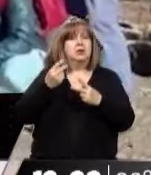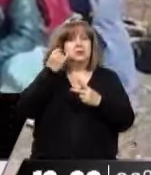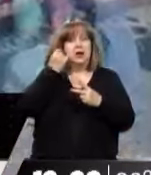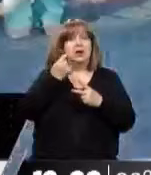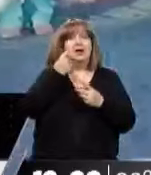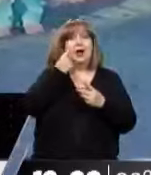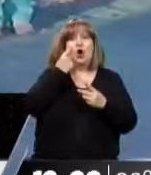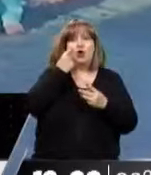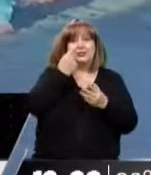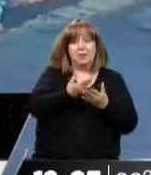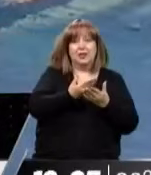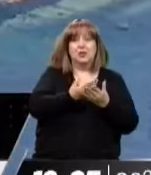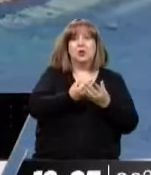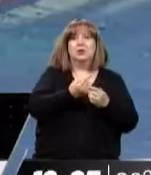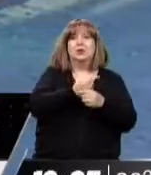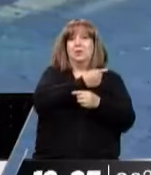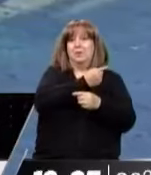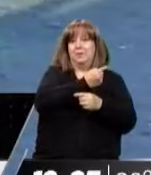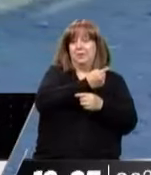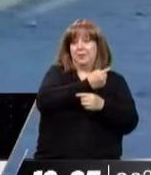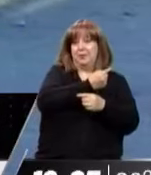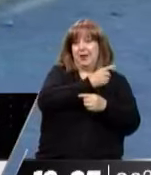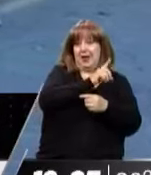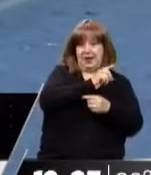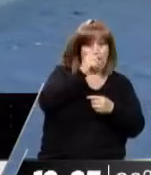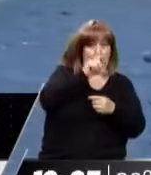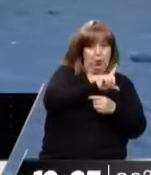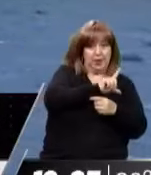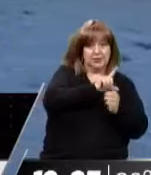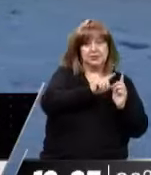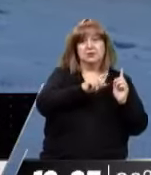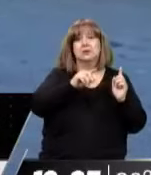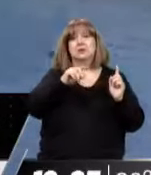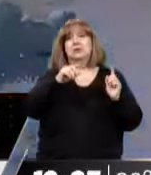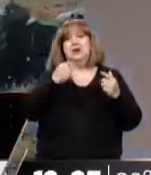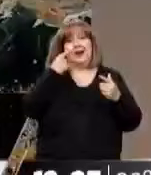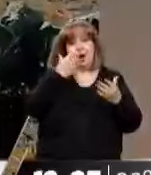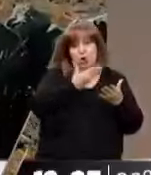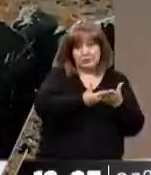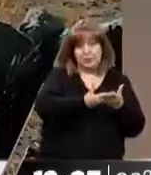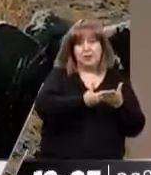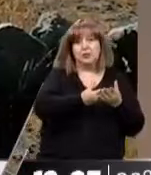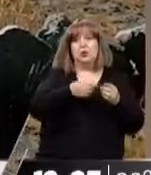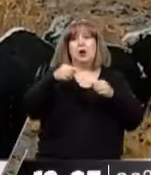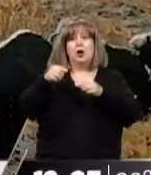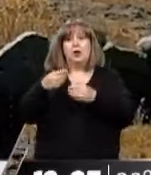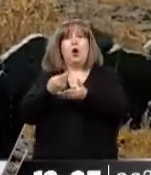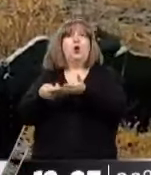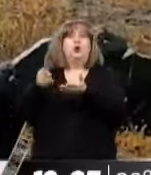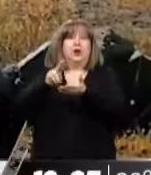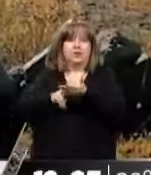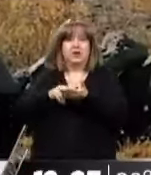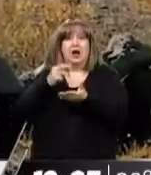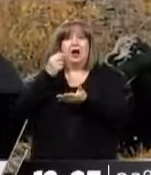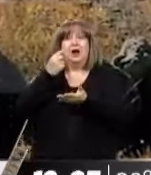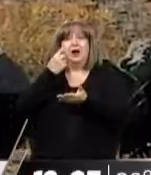reconocimientos que conocimos a principios de esta semana y el que aparece hoy sobre el norte de Malargue oeste de Malargue que